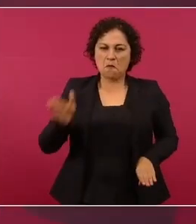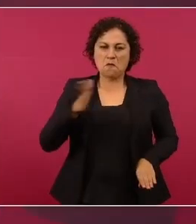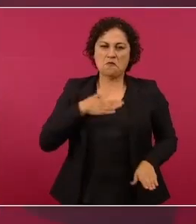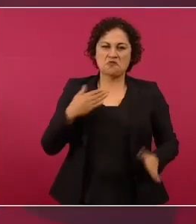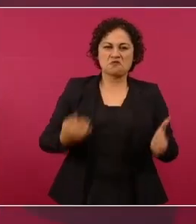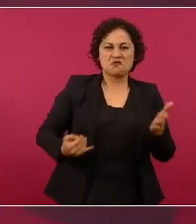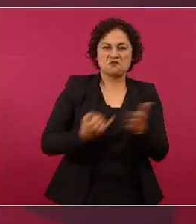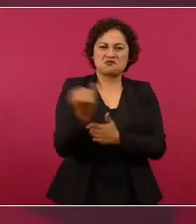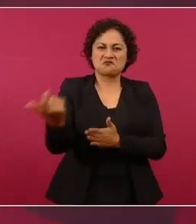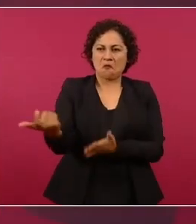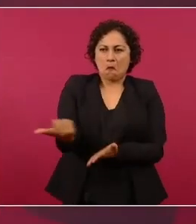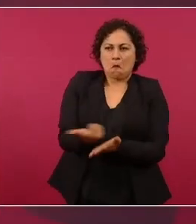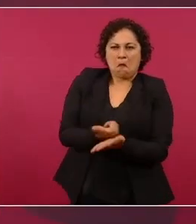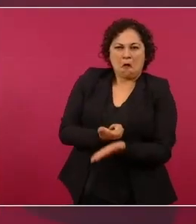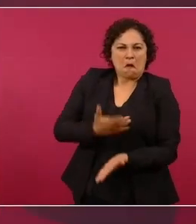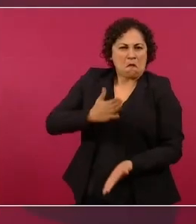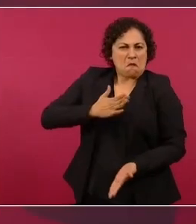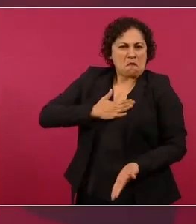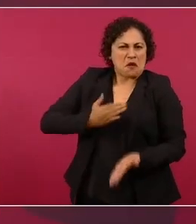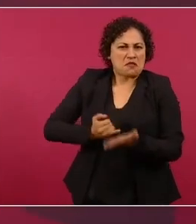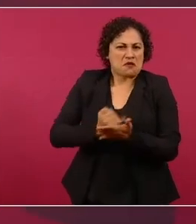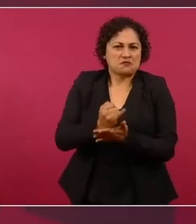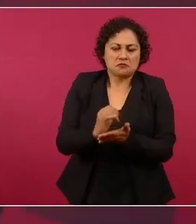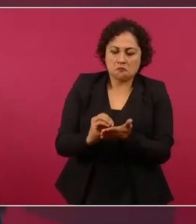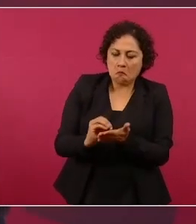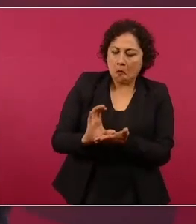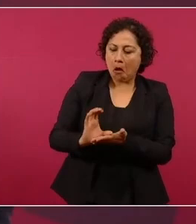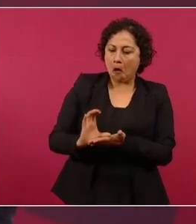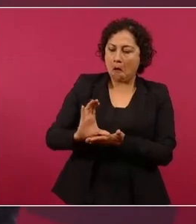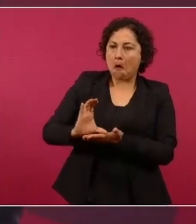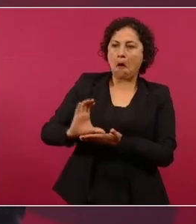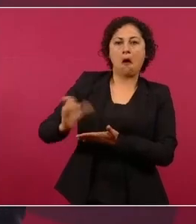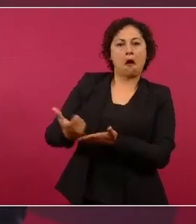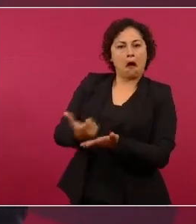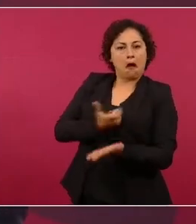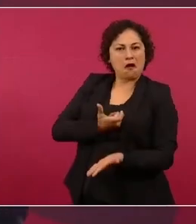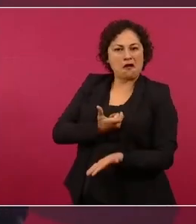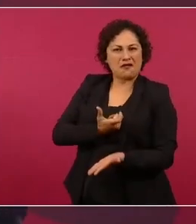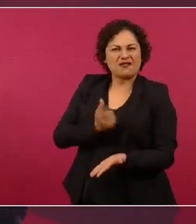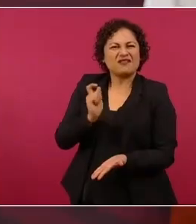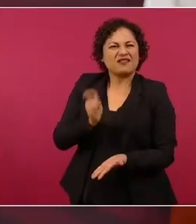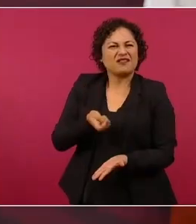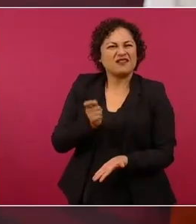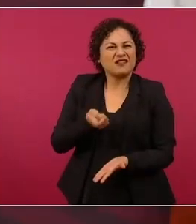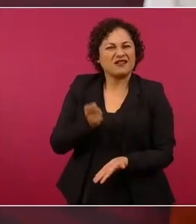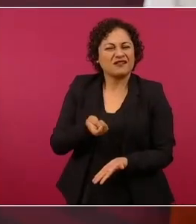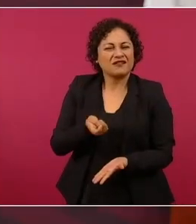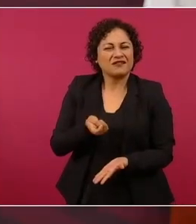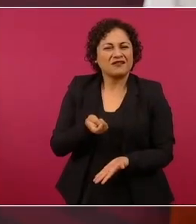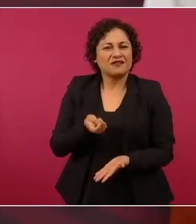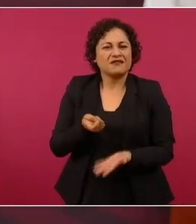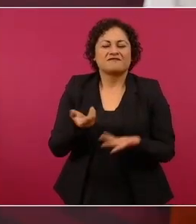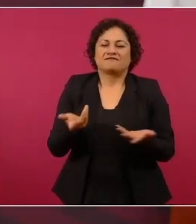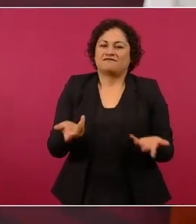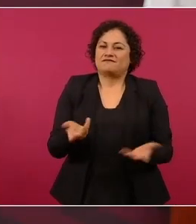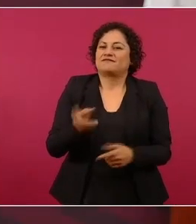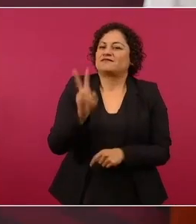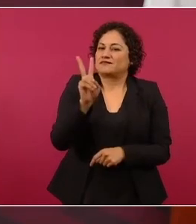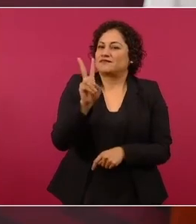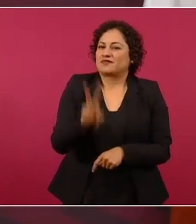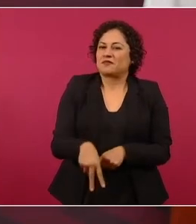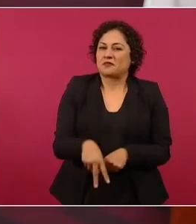del sueldo es un golpe brutal